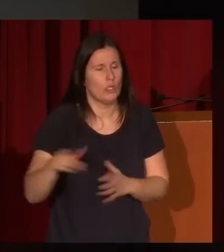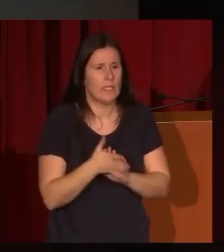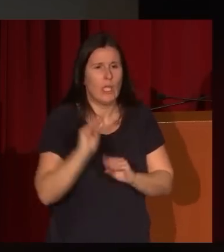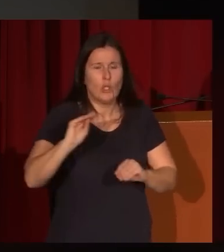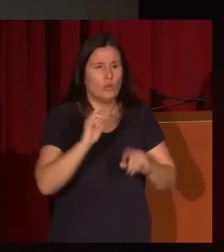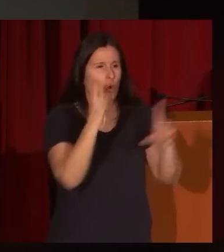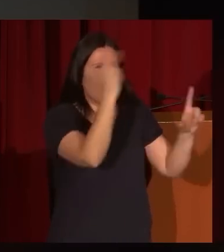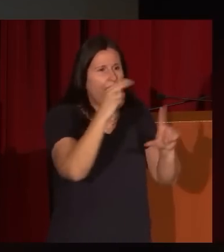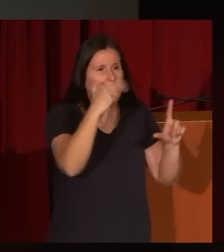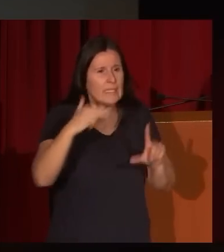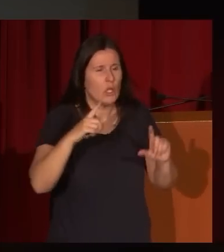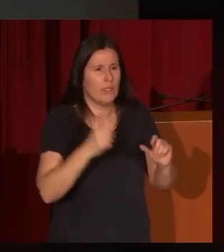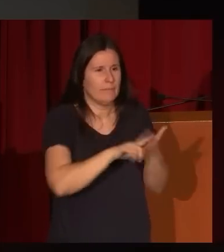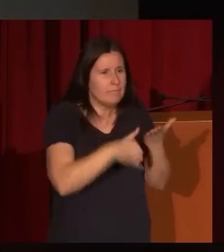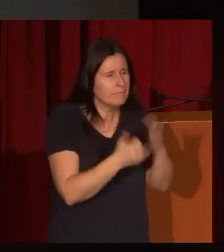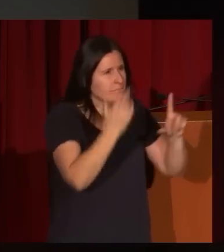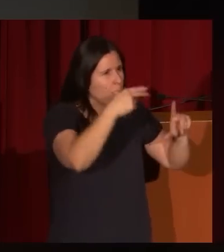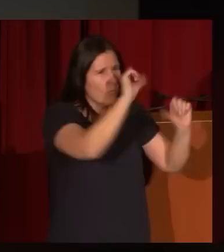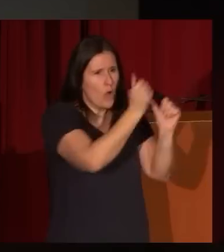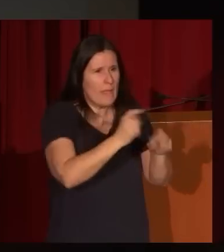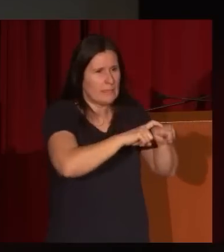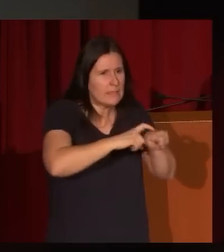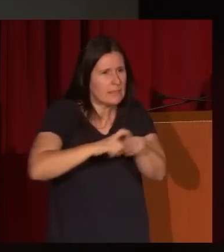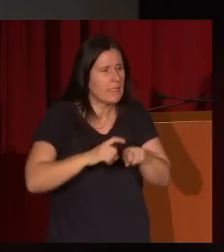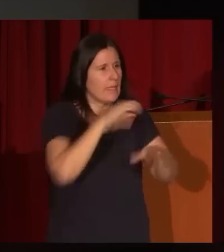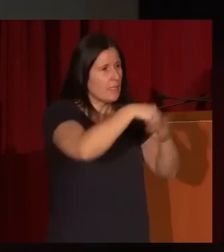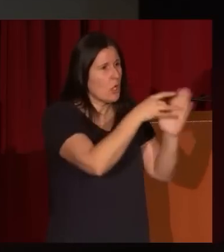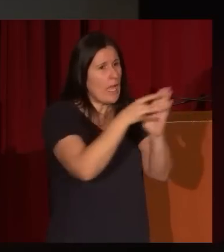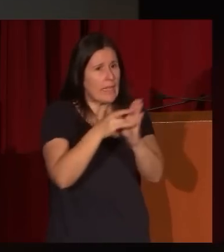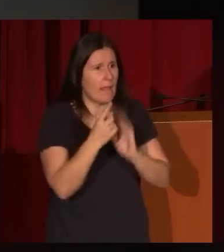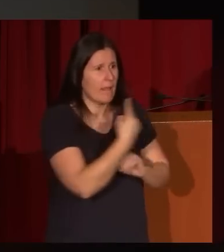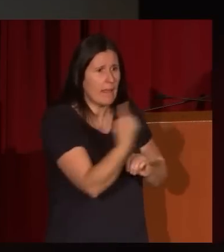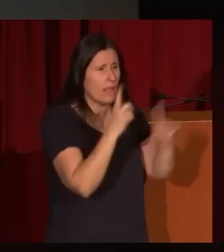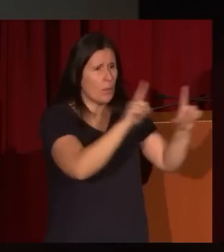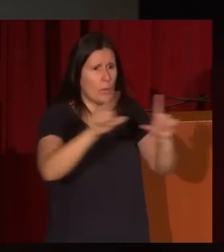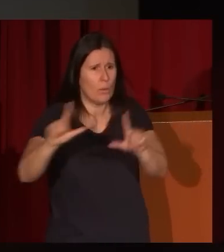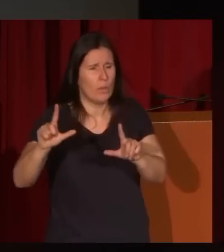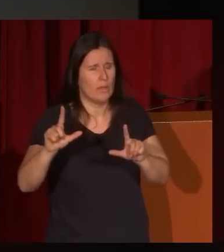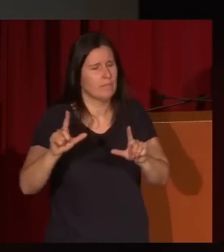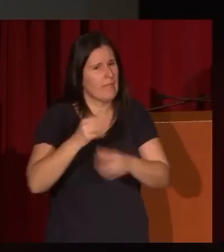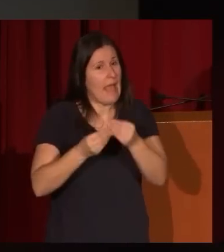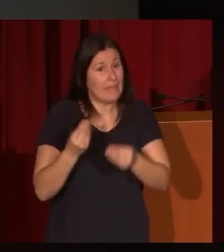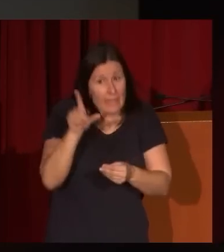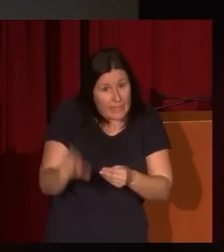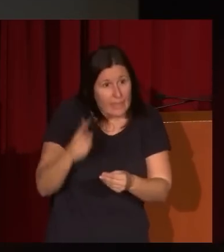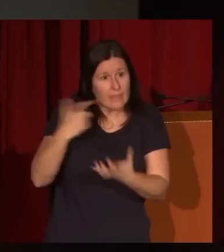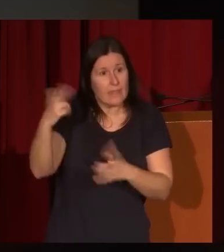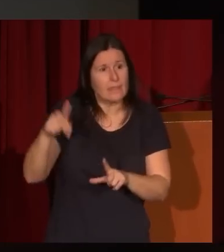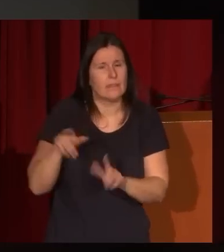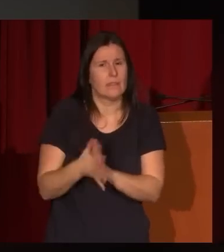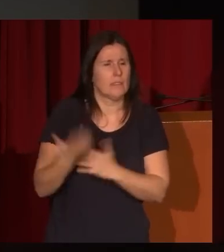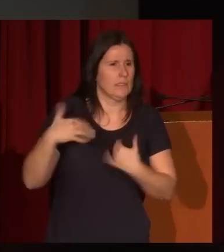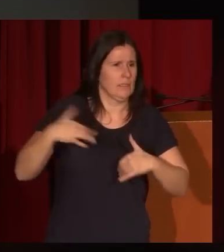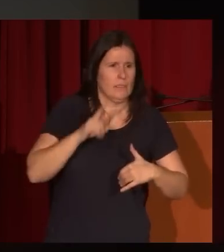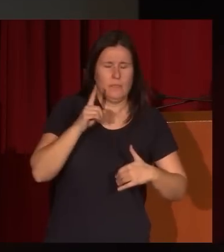registros de lenguajes y también de calidad dentro de cada uno de esos lenguajes que le hacen extremadamente complicado